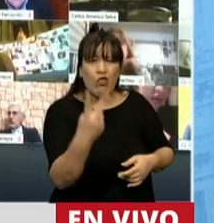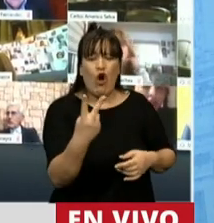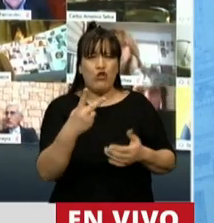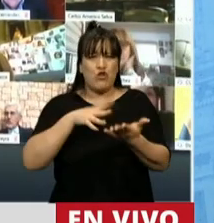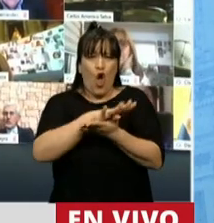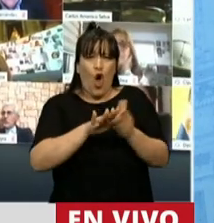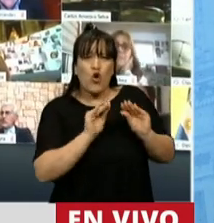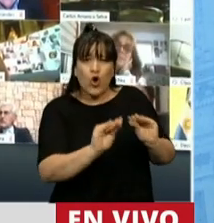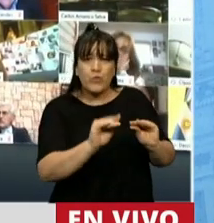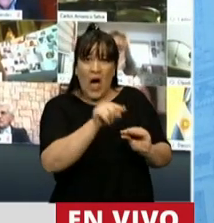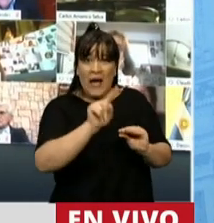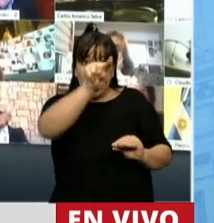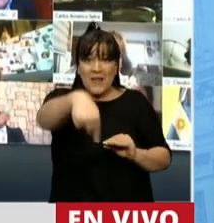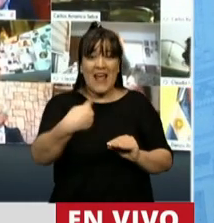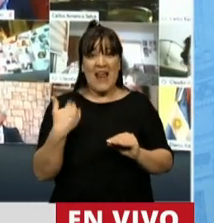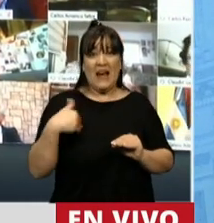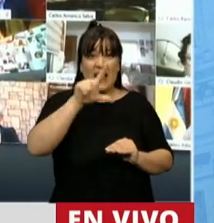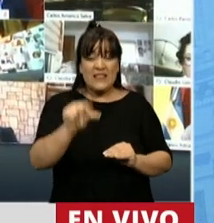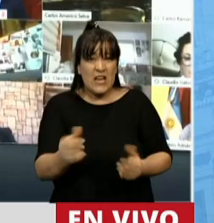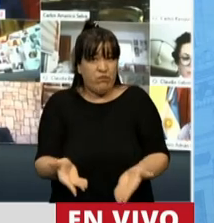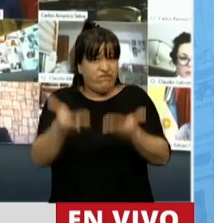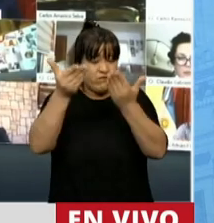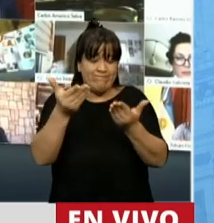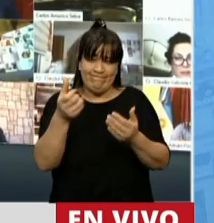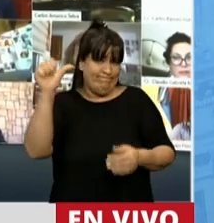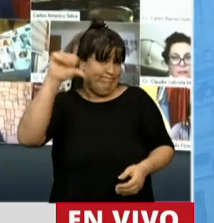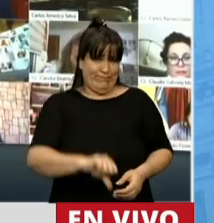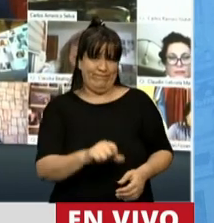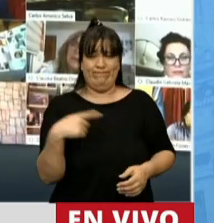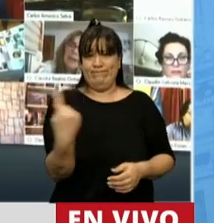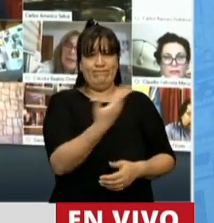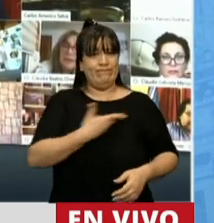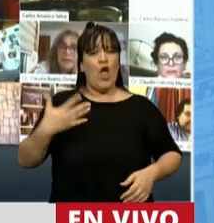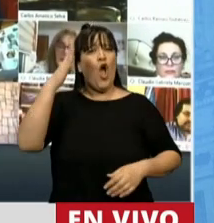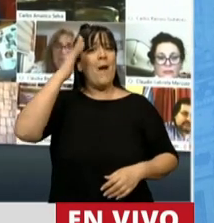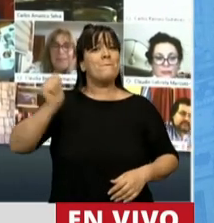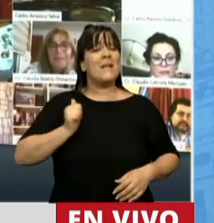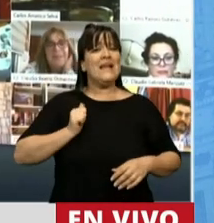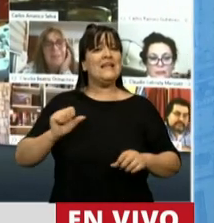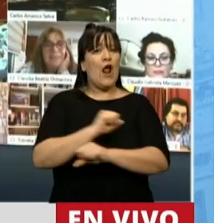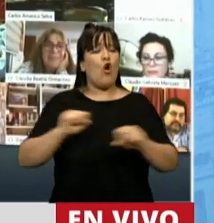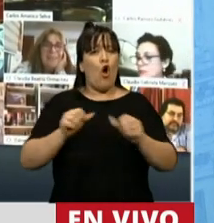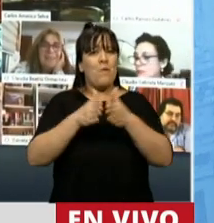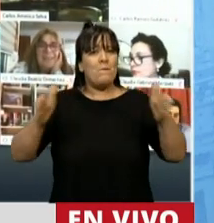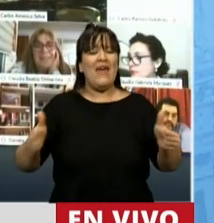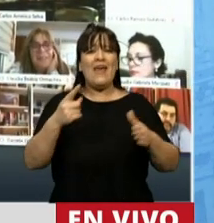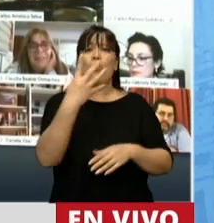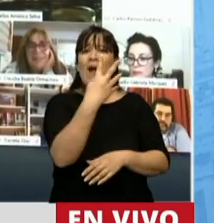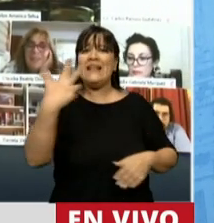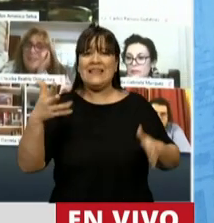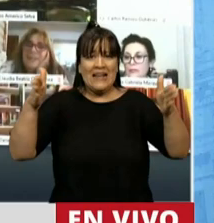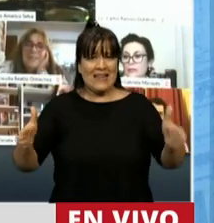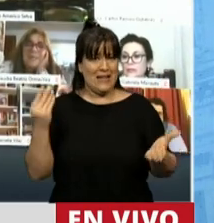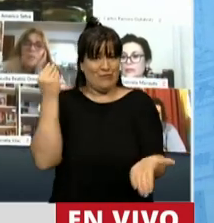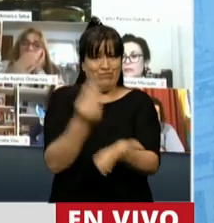salida como país. Gobiernan la Argentina, señores, desde el golpe militar del año 43. Su